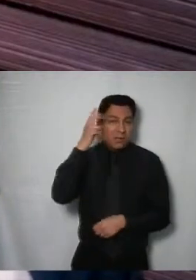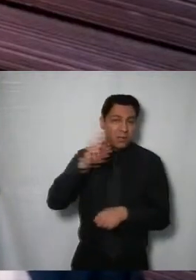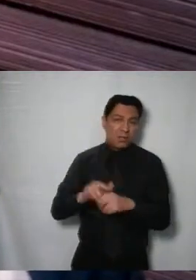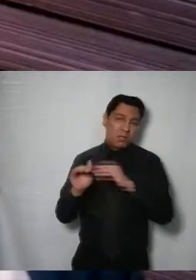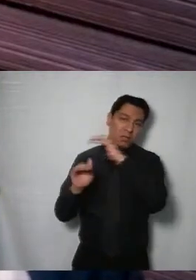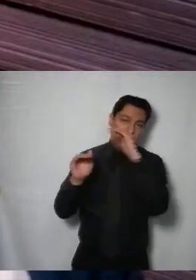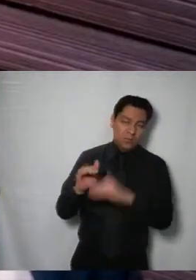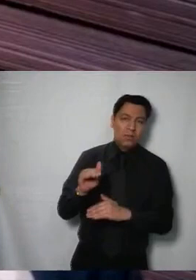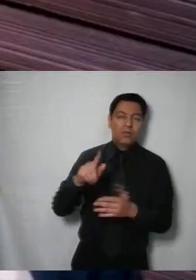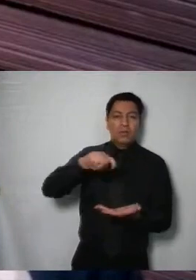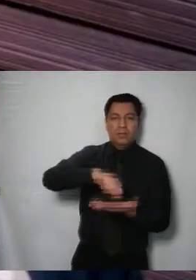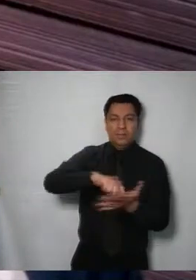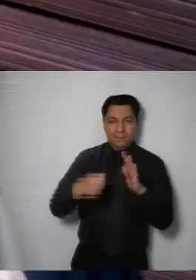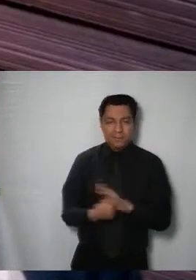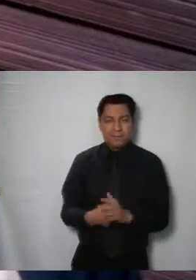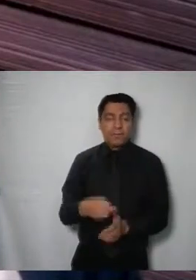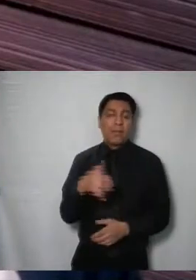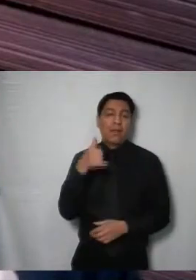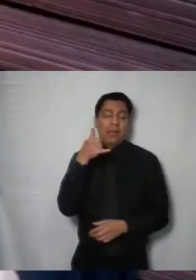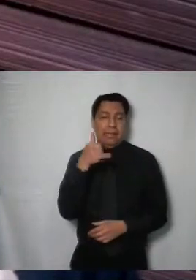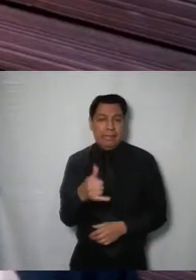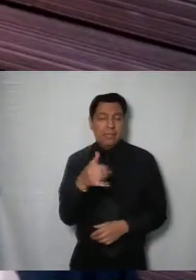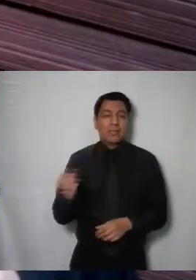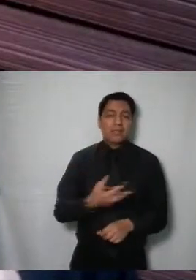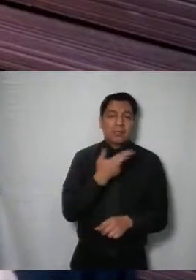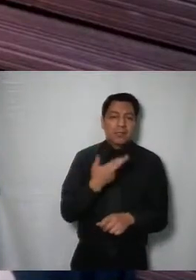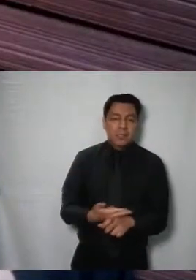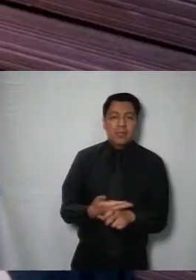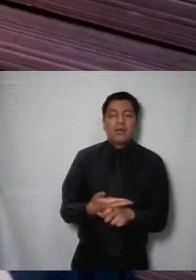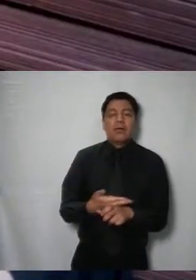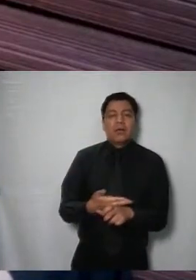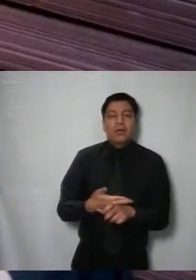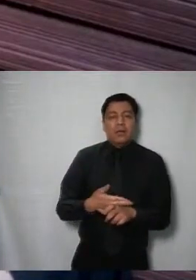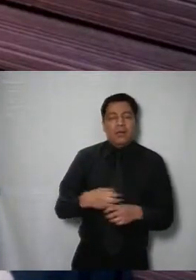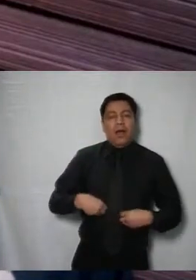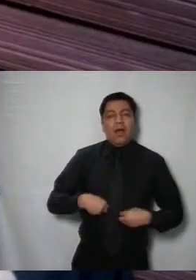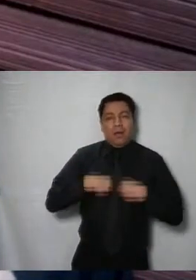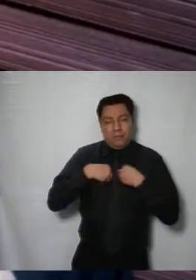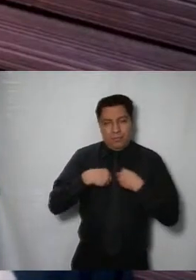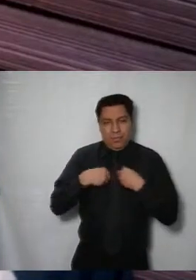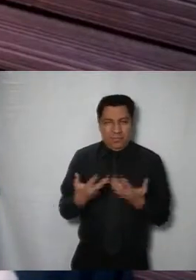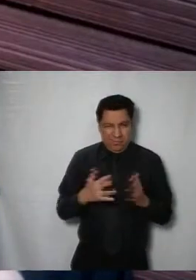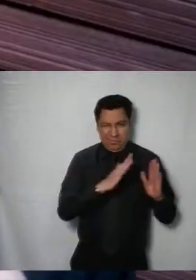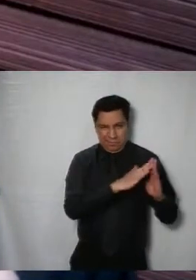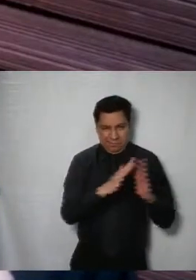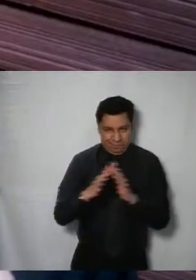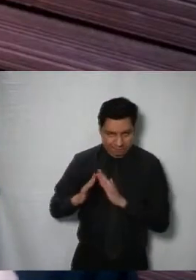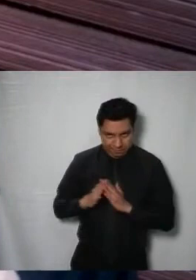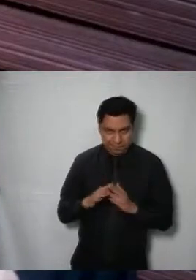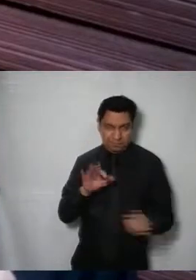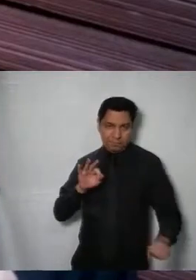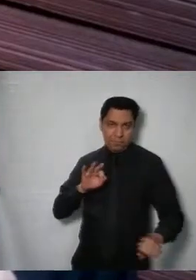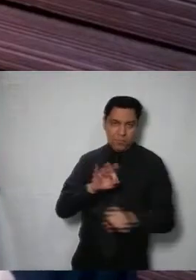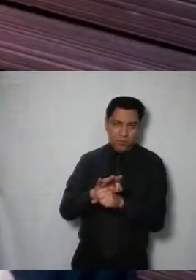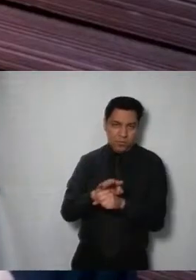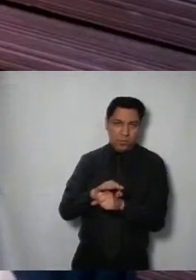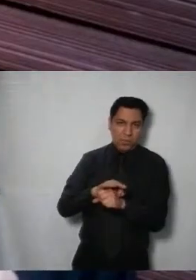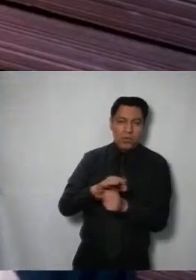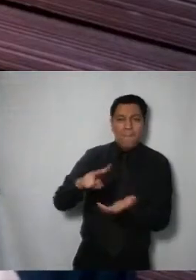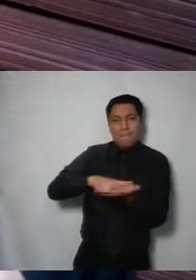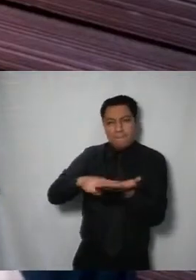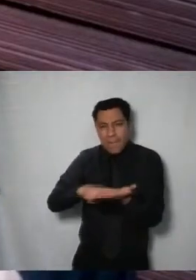y a la secretaría de desarrollo urbano y vivienda cuenta con la dirección general de reordenación urbana y protección